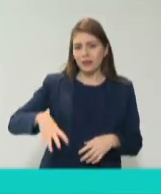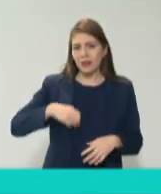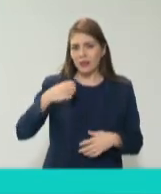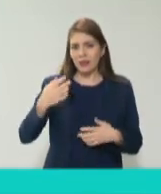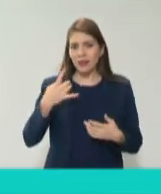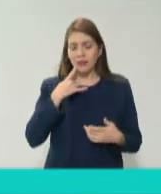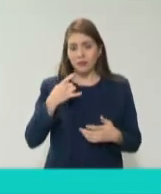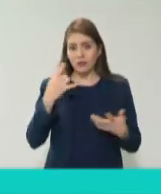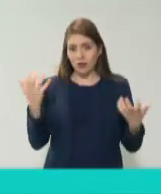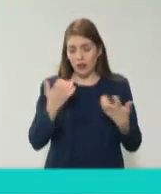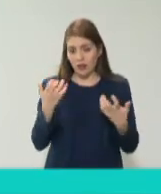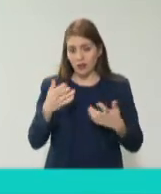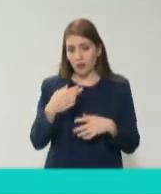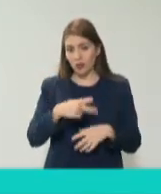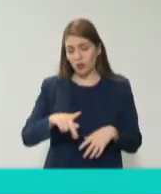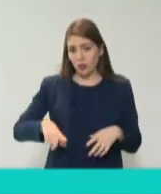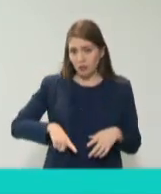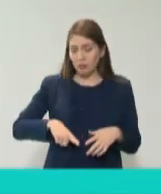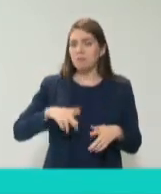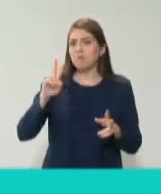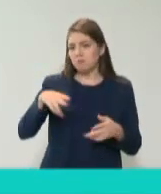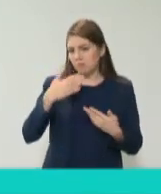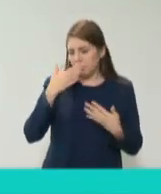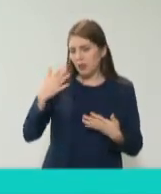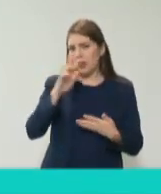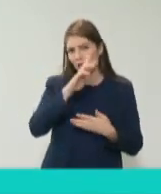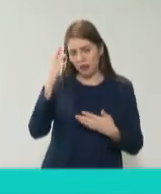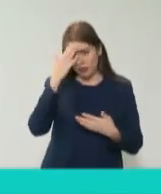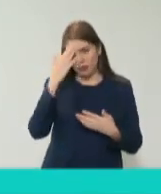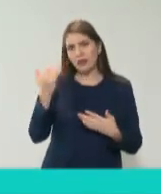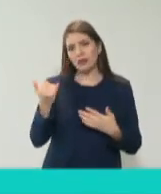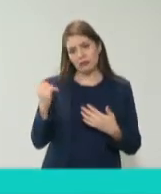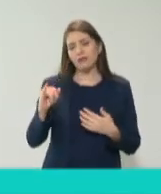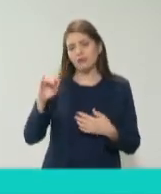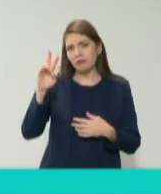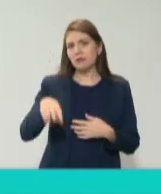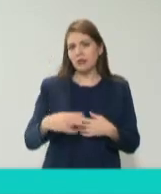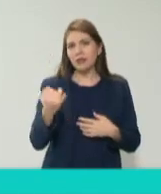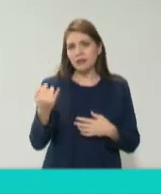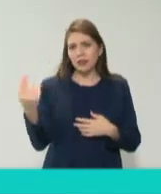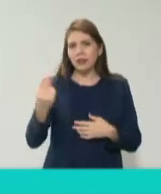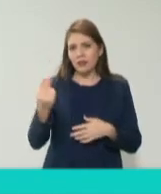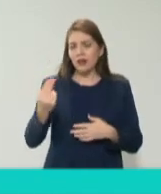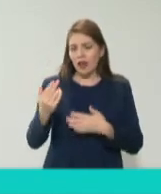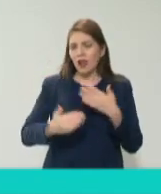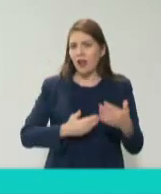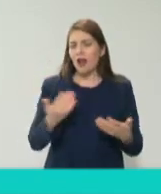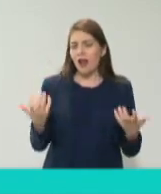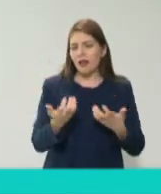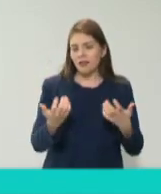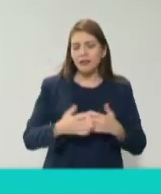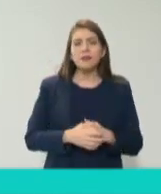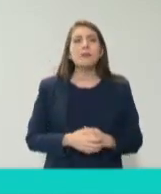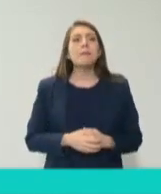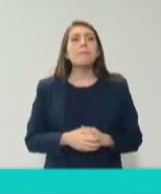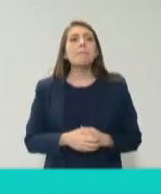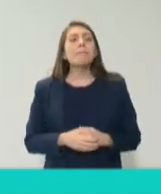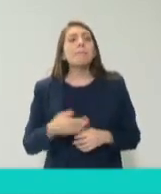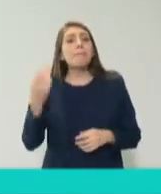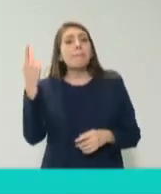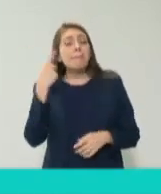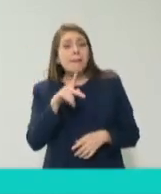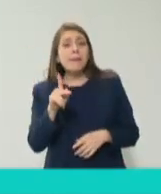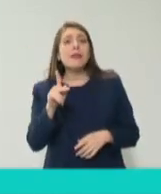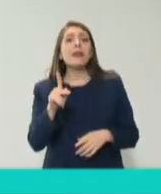son dignos de reconocerse y que son además muy necesarios porque ahí sí los especialistas pues utilizan toda la información y demás pero para